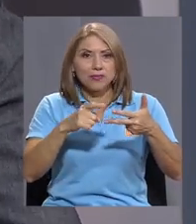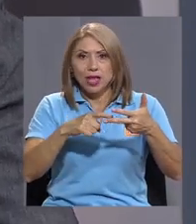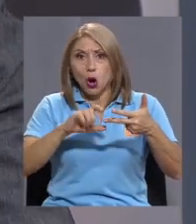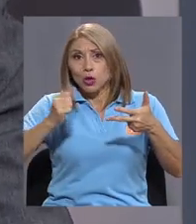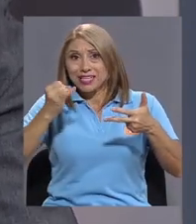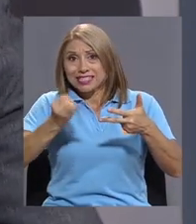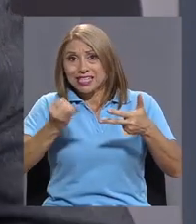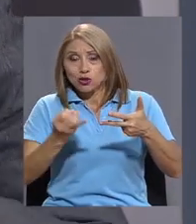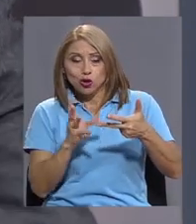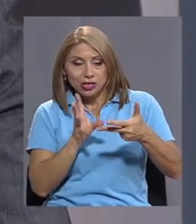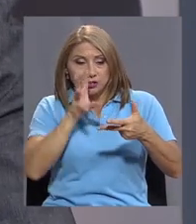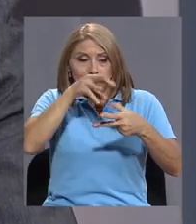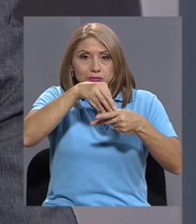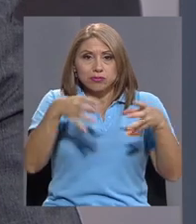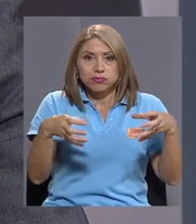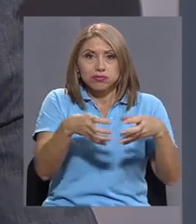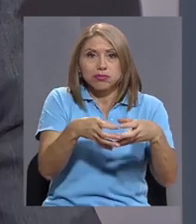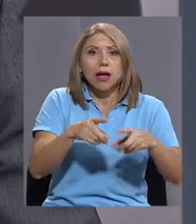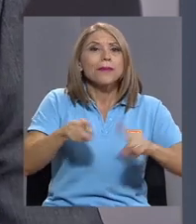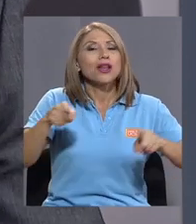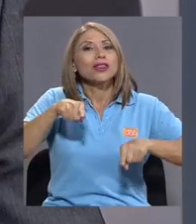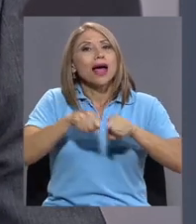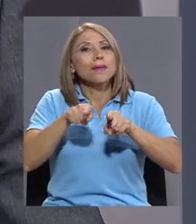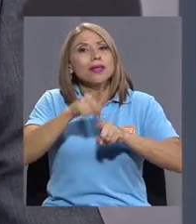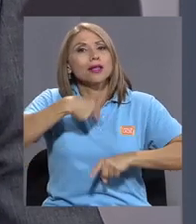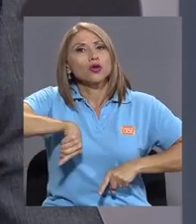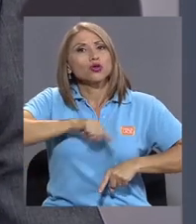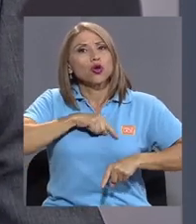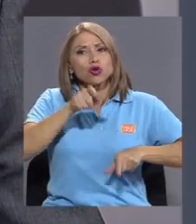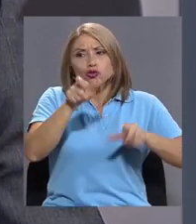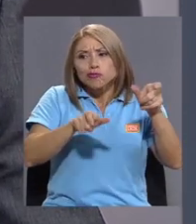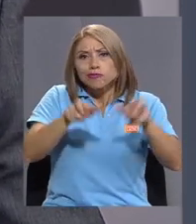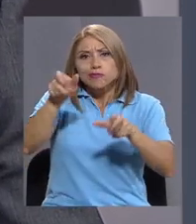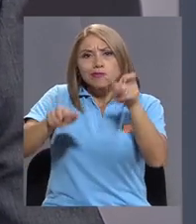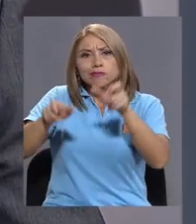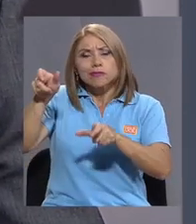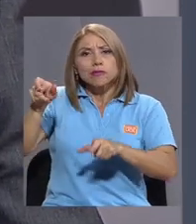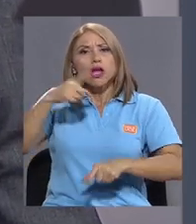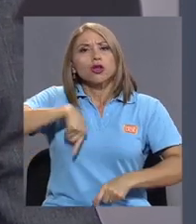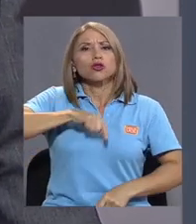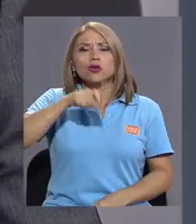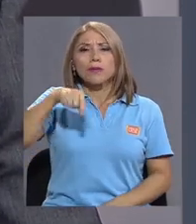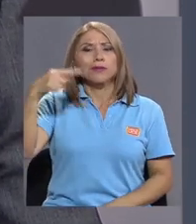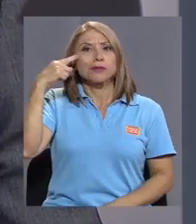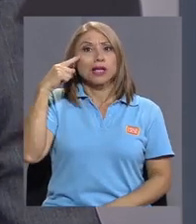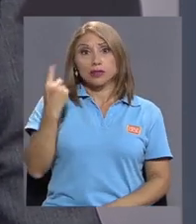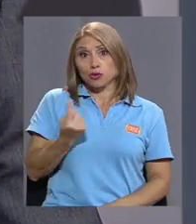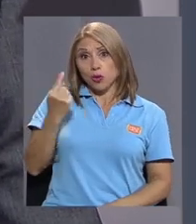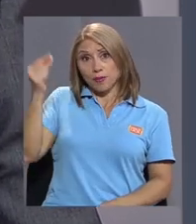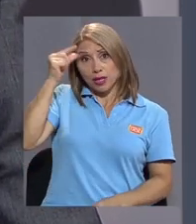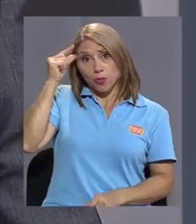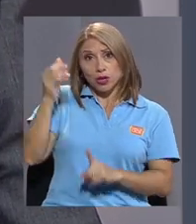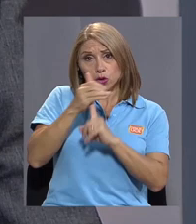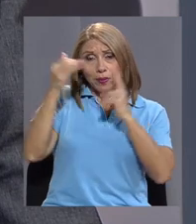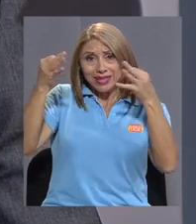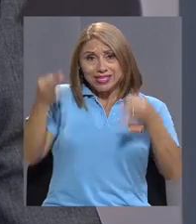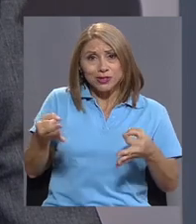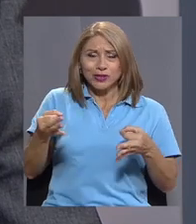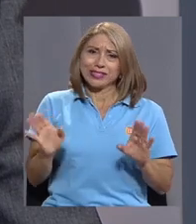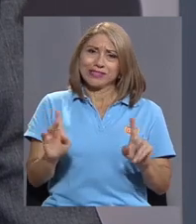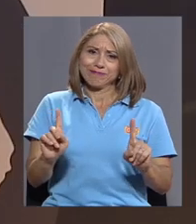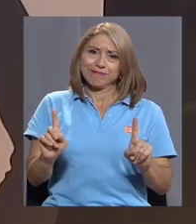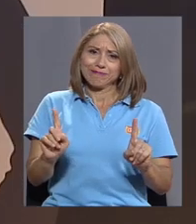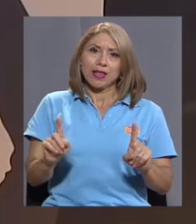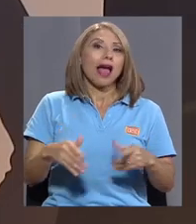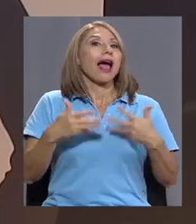que están directamente, pero también nosotros, como ciudadanos, debemos de pensar que no solo el gobierno puede tomar todas las decisiones